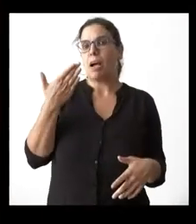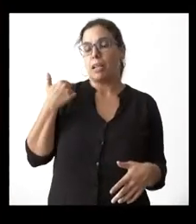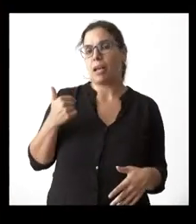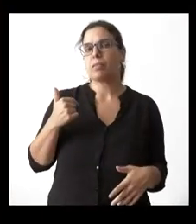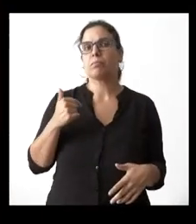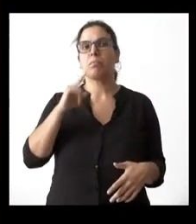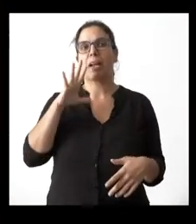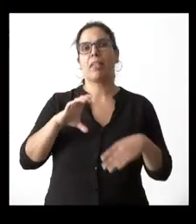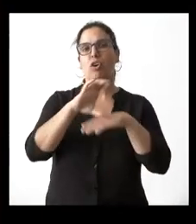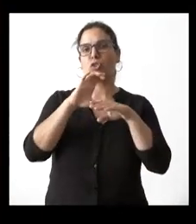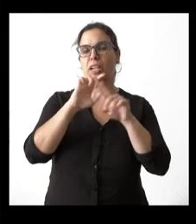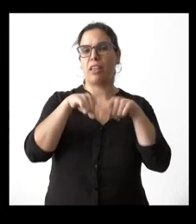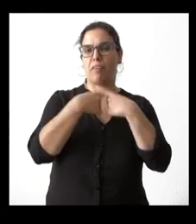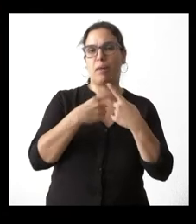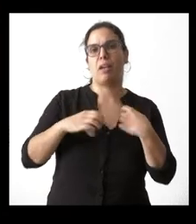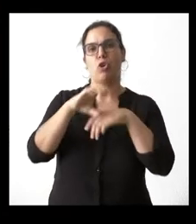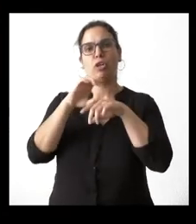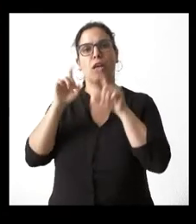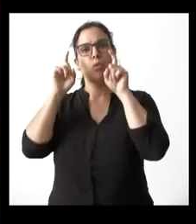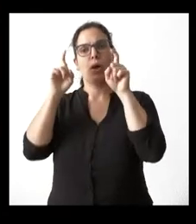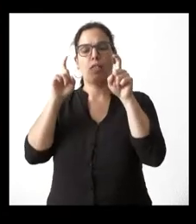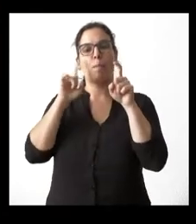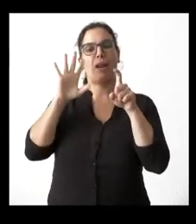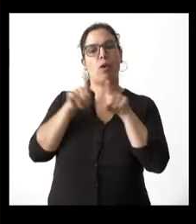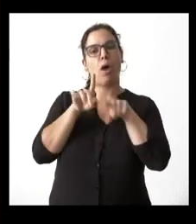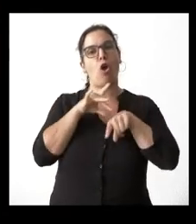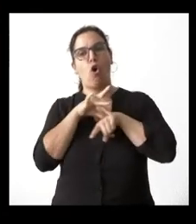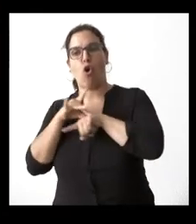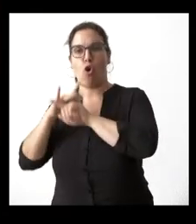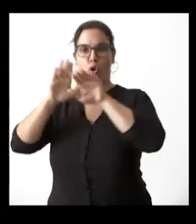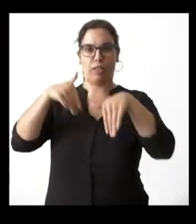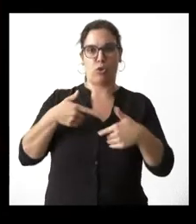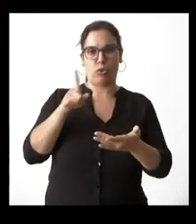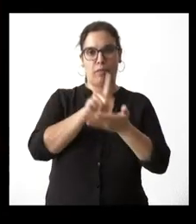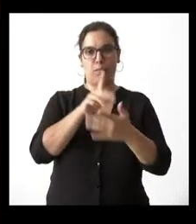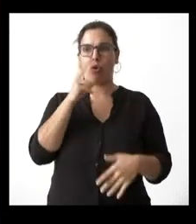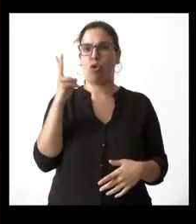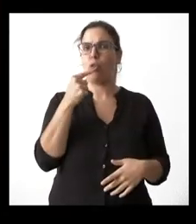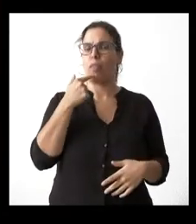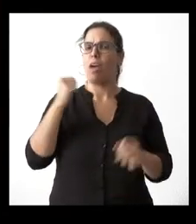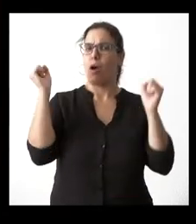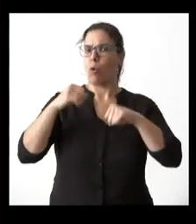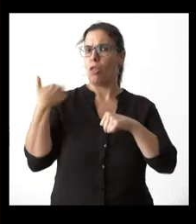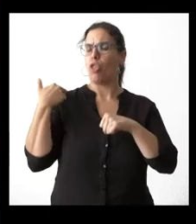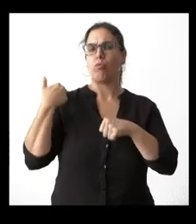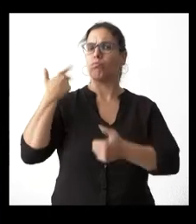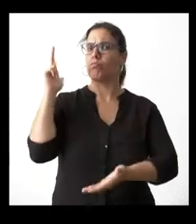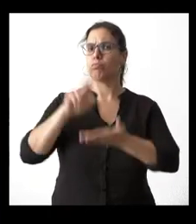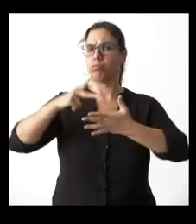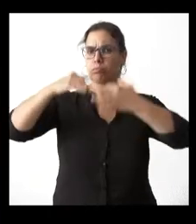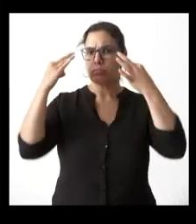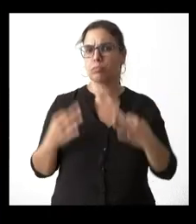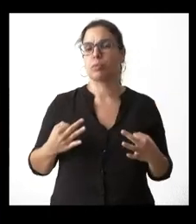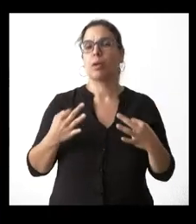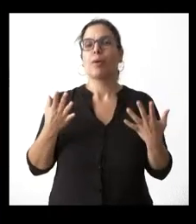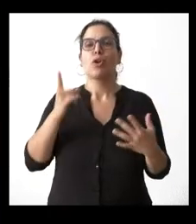educación ratificaron los acuerdos vigentes pero se tiene que celebrar la reunión de empleo yo no sé si esa voluntad de acuerdo